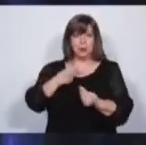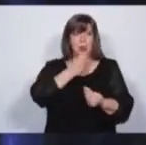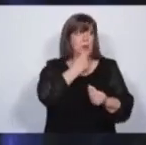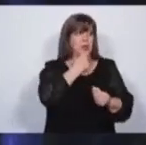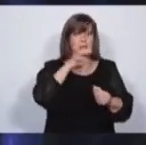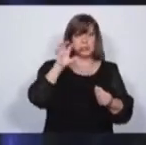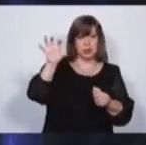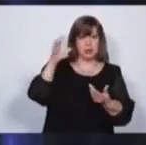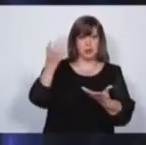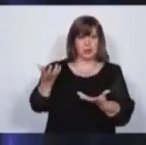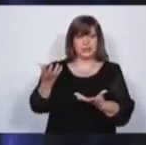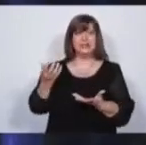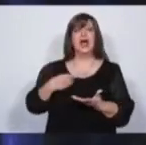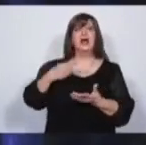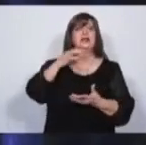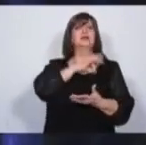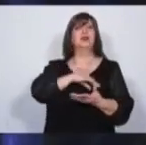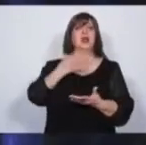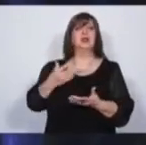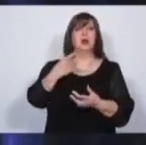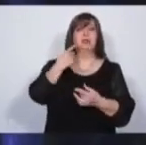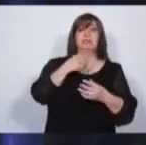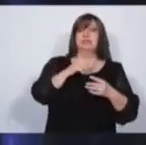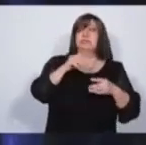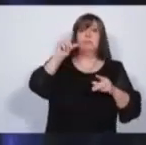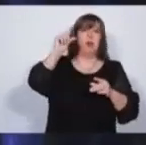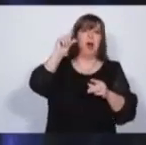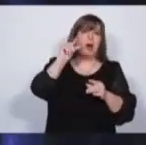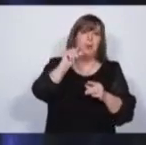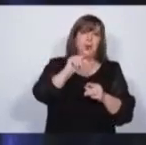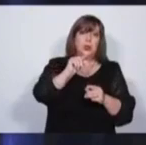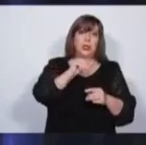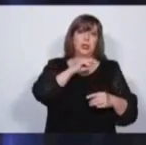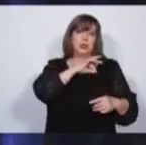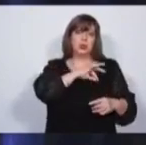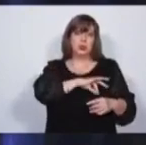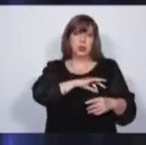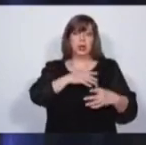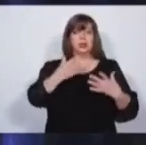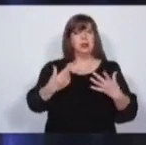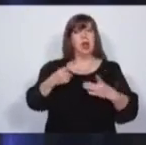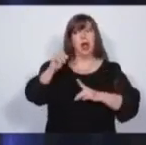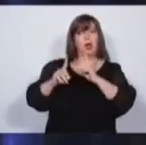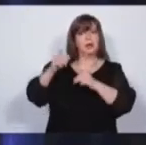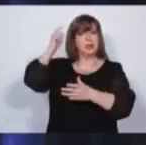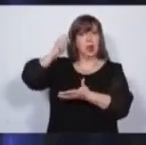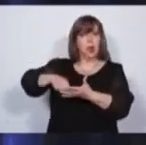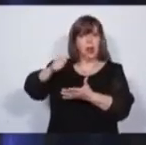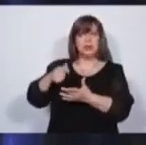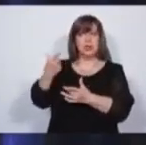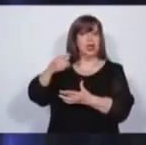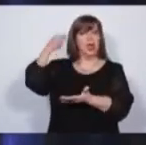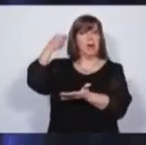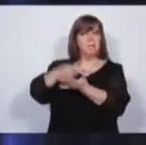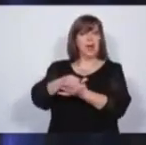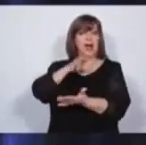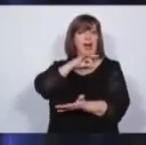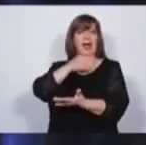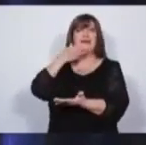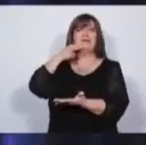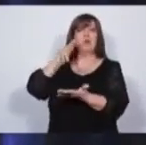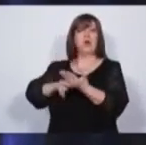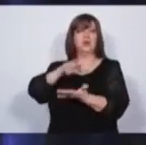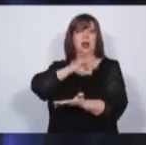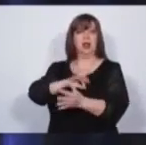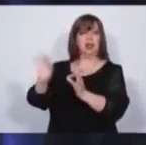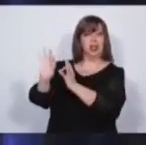provincias que tiene sueldos que están entre los más bajos del país. Todavía hay jueces que no pagan impuestos a las ganancias. A esto de